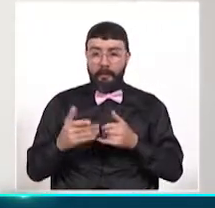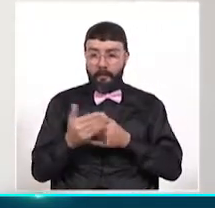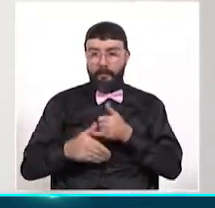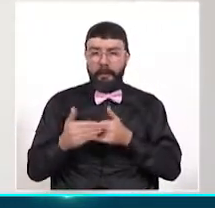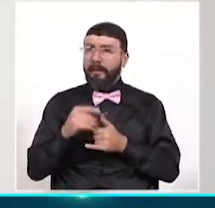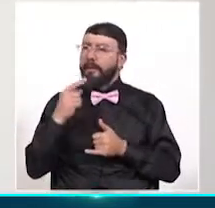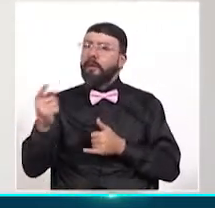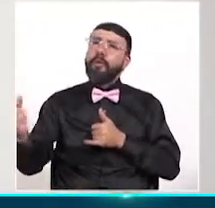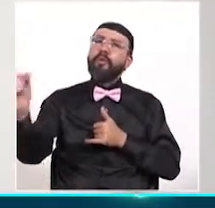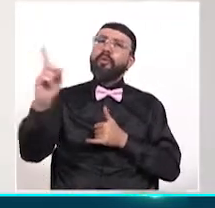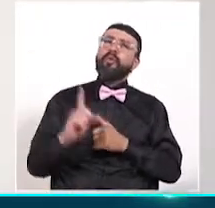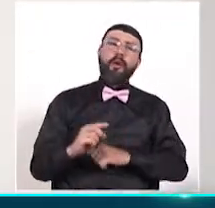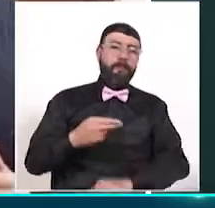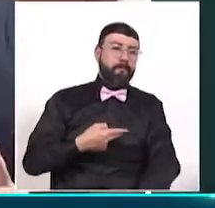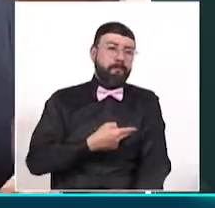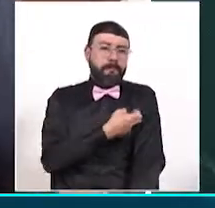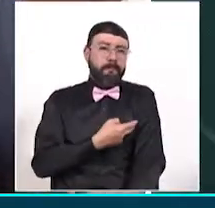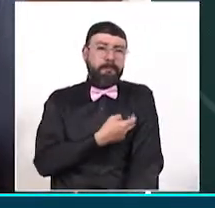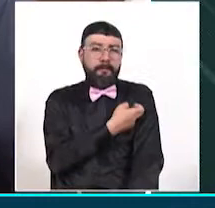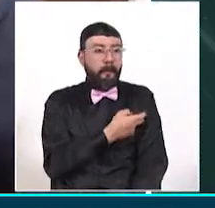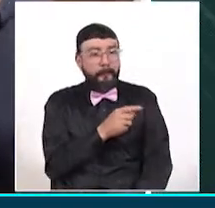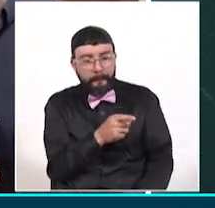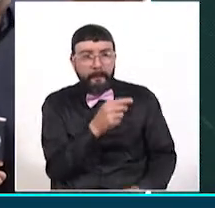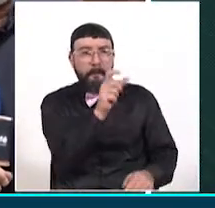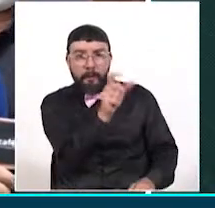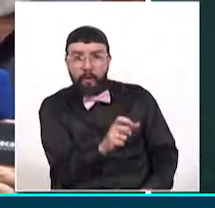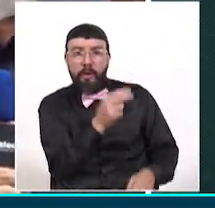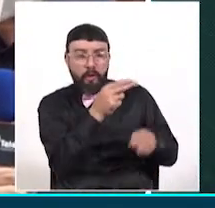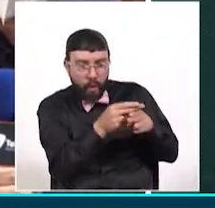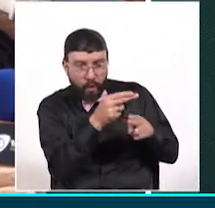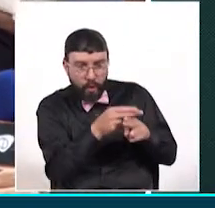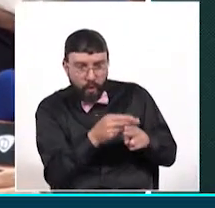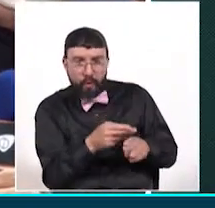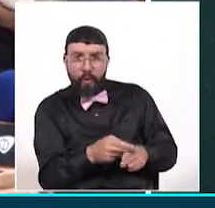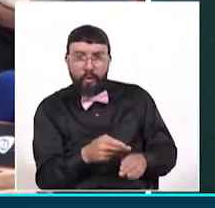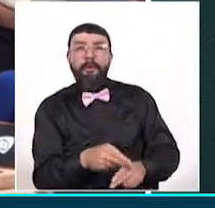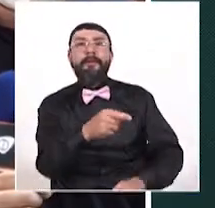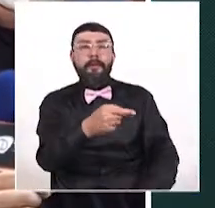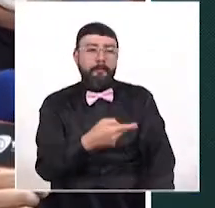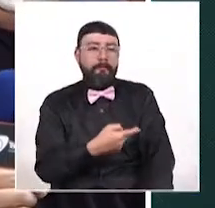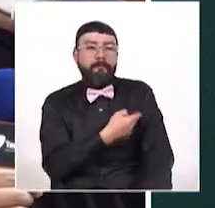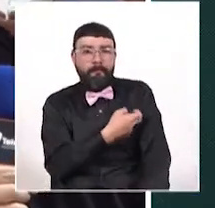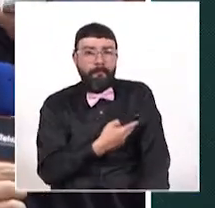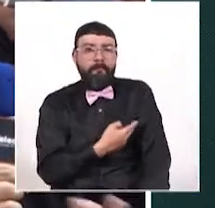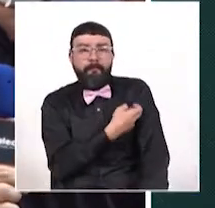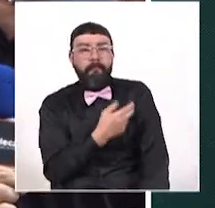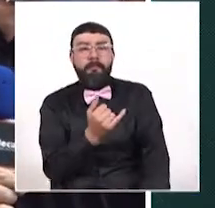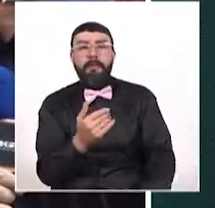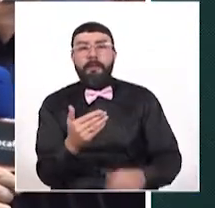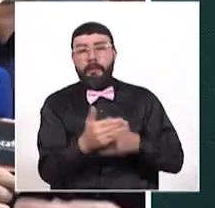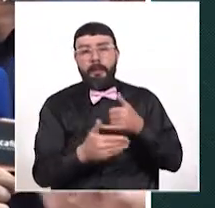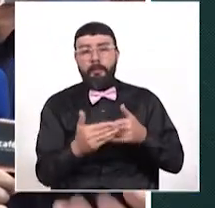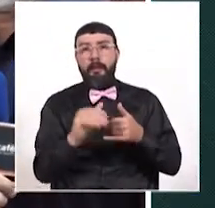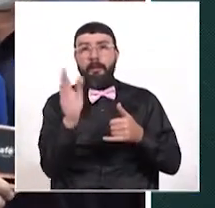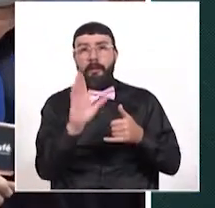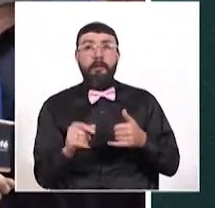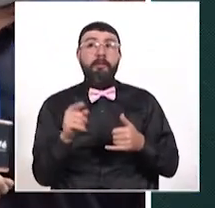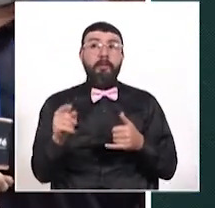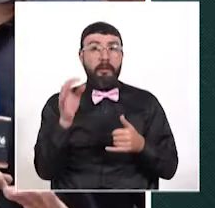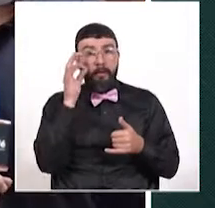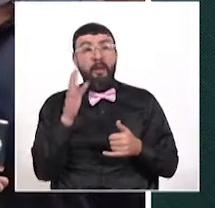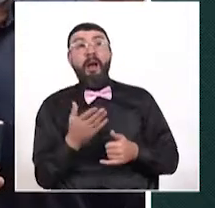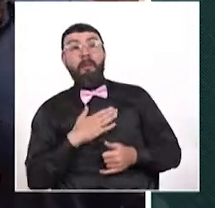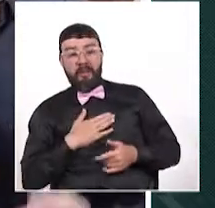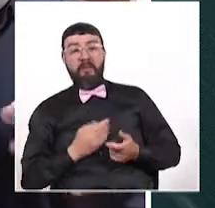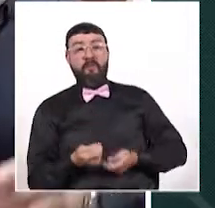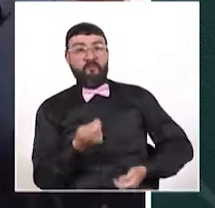biológicos llegarán debidamente identificados, marcados para cada ciudadano en esta región del país, en el departamento del Quindío, lo que evitará pues tráfico de influencias